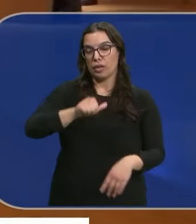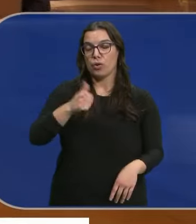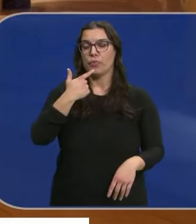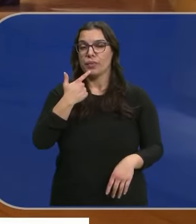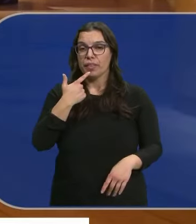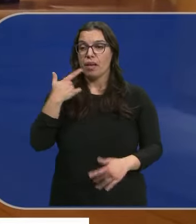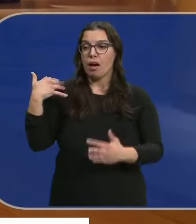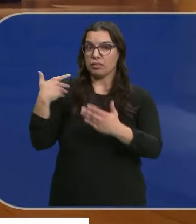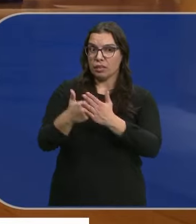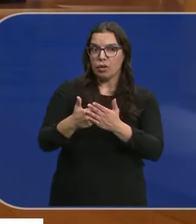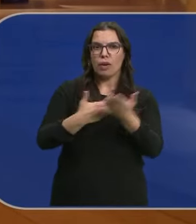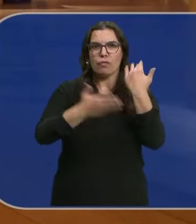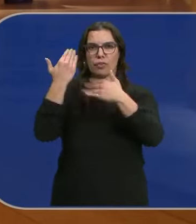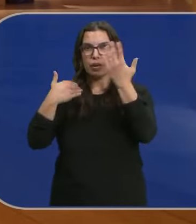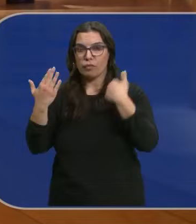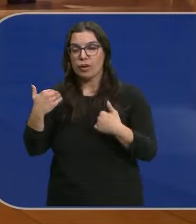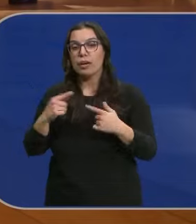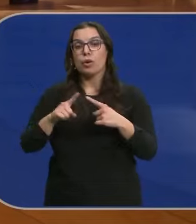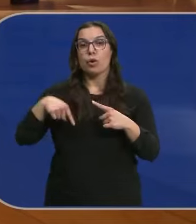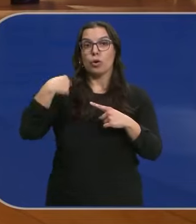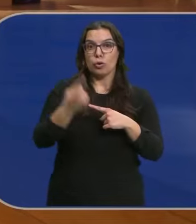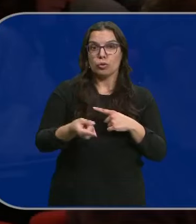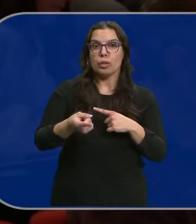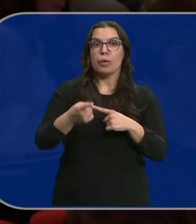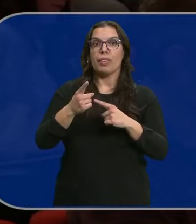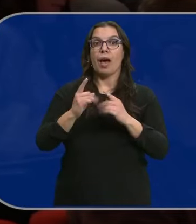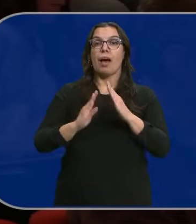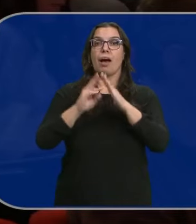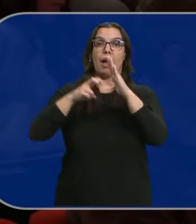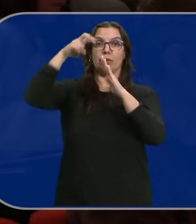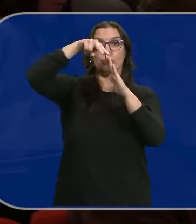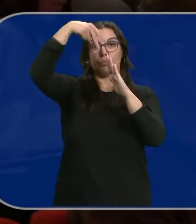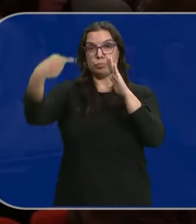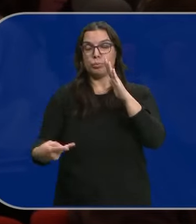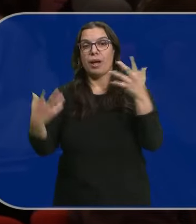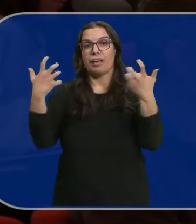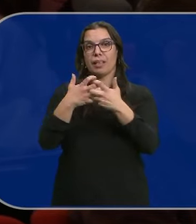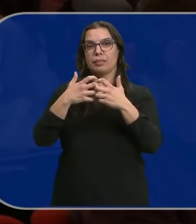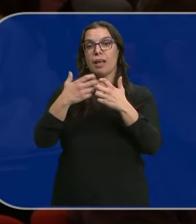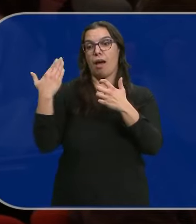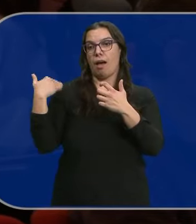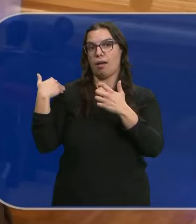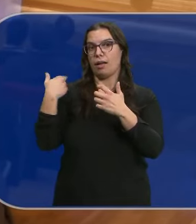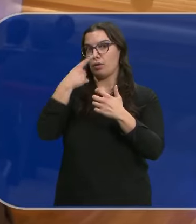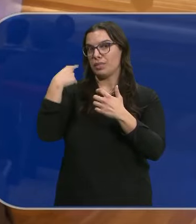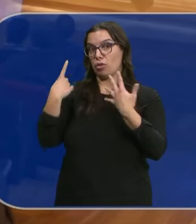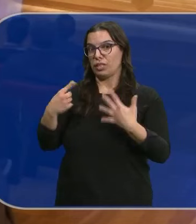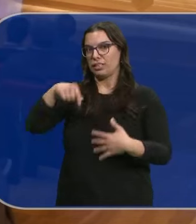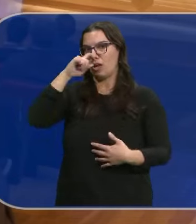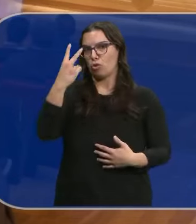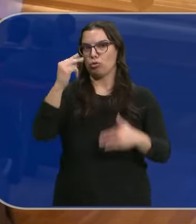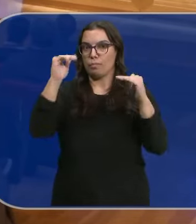consejero Ha valorado De forma positiva Que la siniestralidad Mortal por caídas En altura Se haya reducido De las 6 del año pasado A las 2 de este